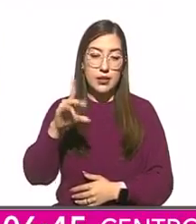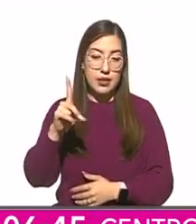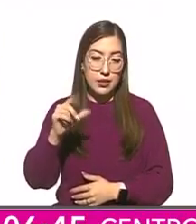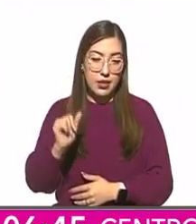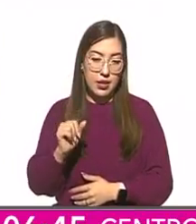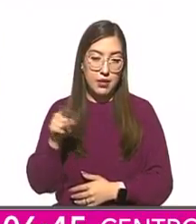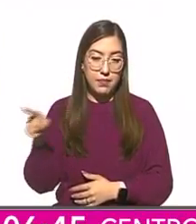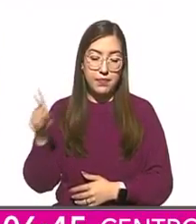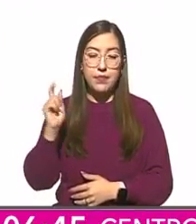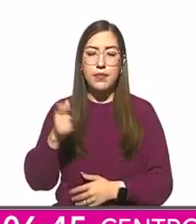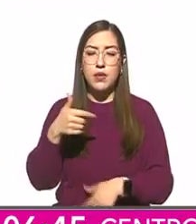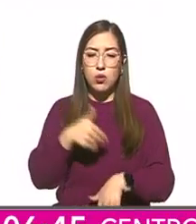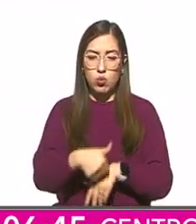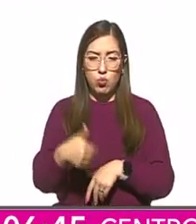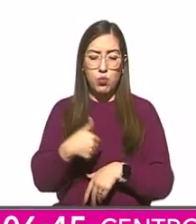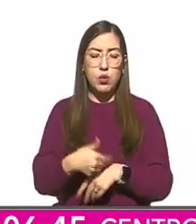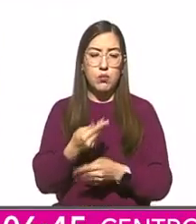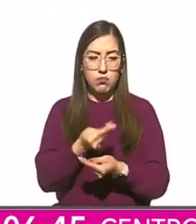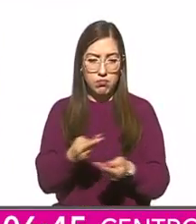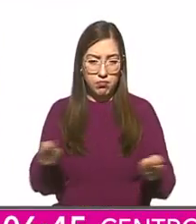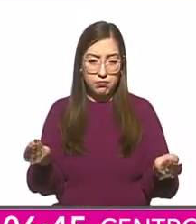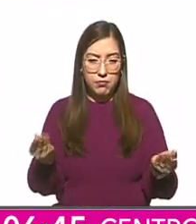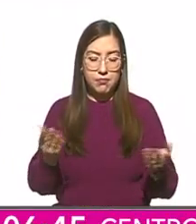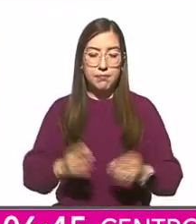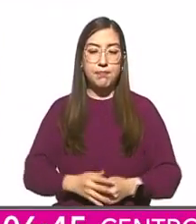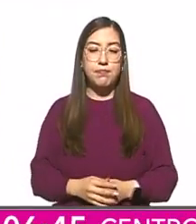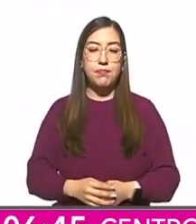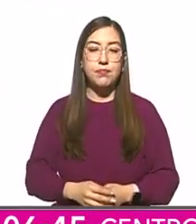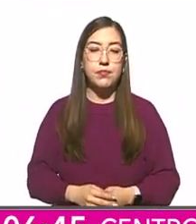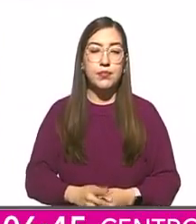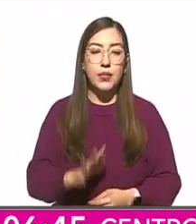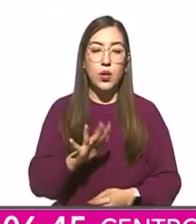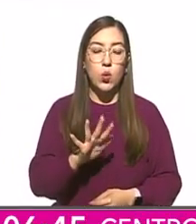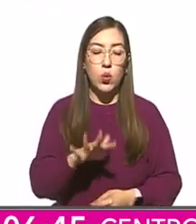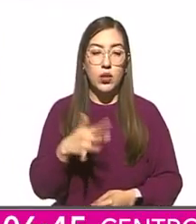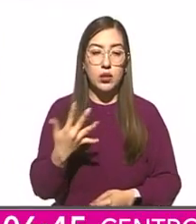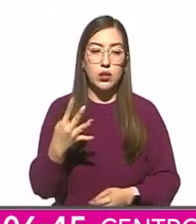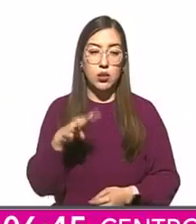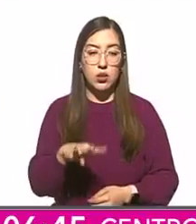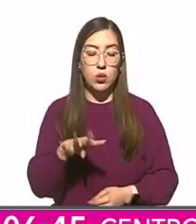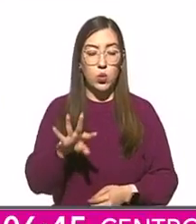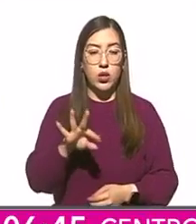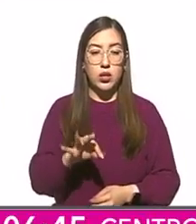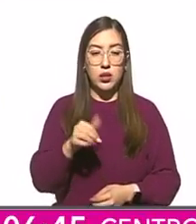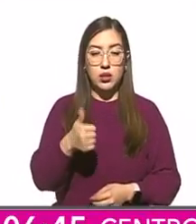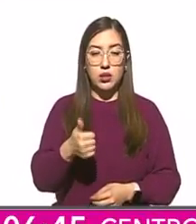el SIDA pone a disposición la línea telefónica 5519